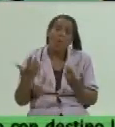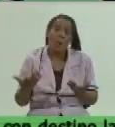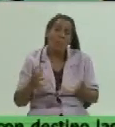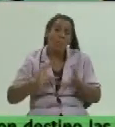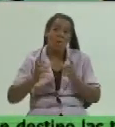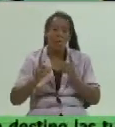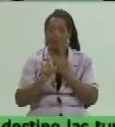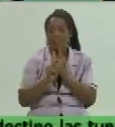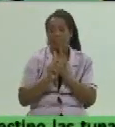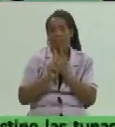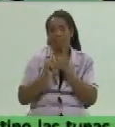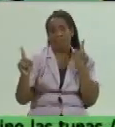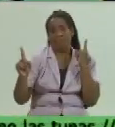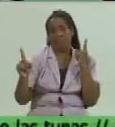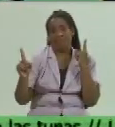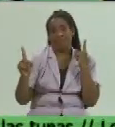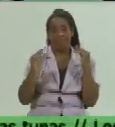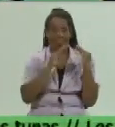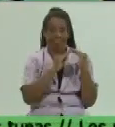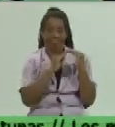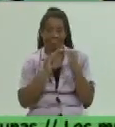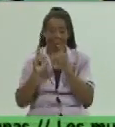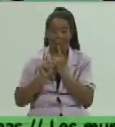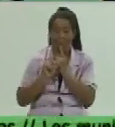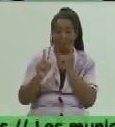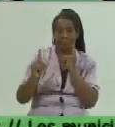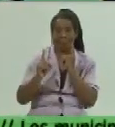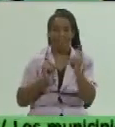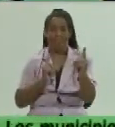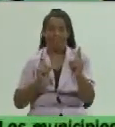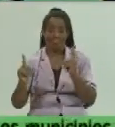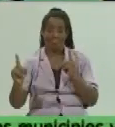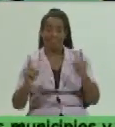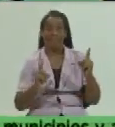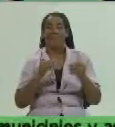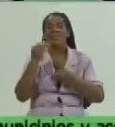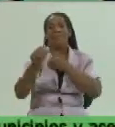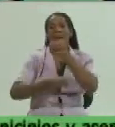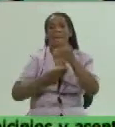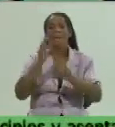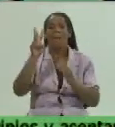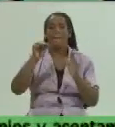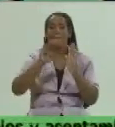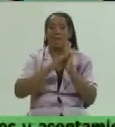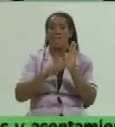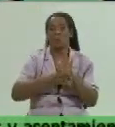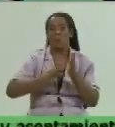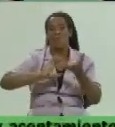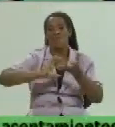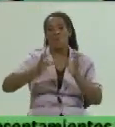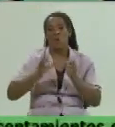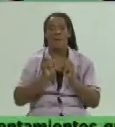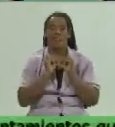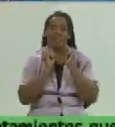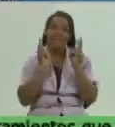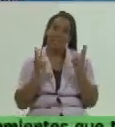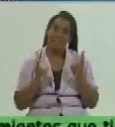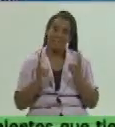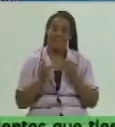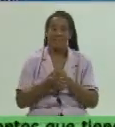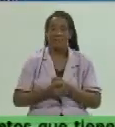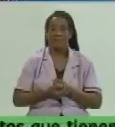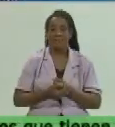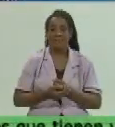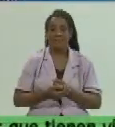en el hogar, con la protección, y con cambiar métodos y estilos de vida en cada uno de nuestros hogares. Entonces la tasa de